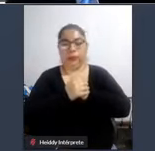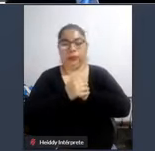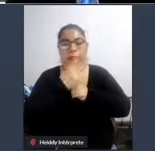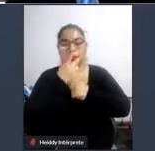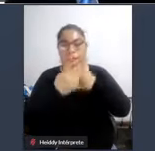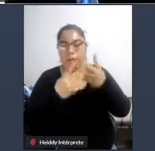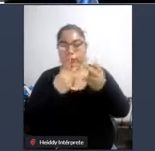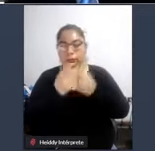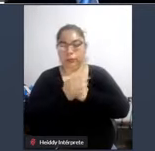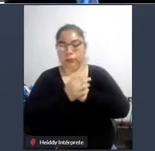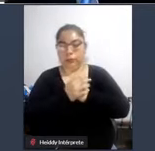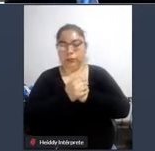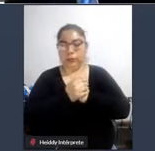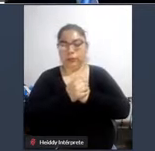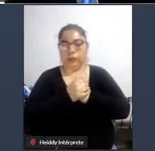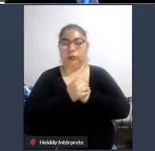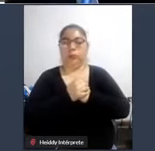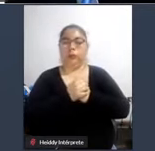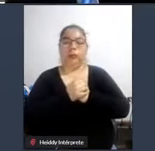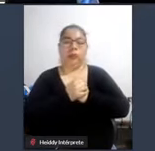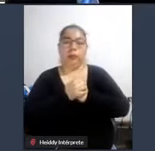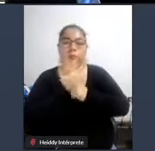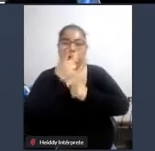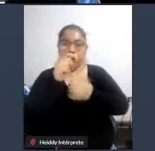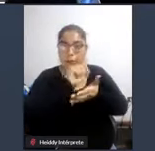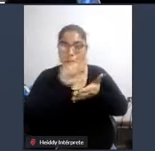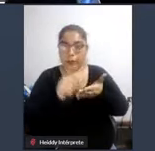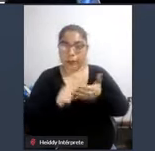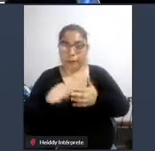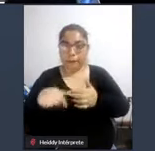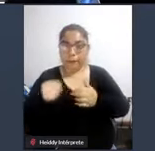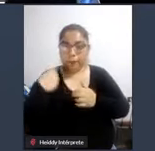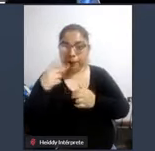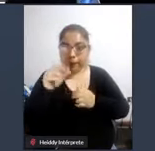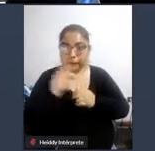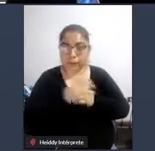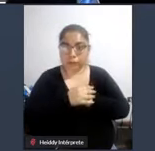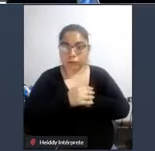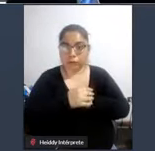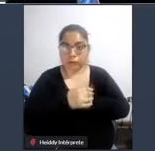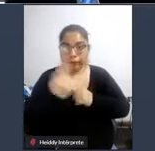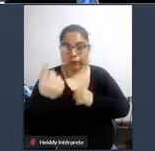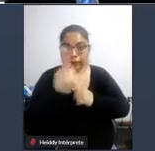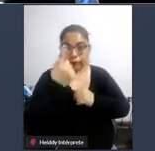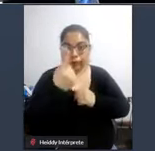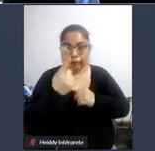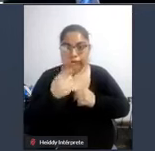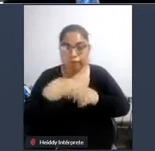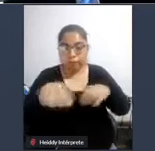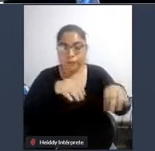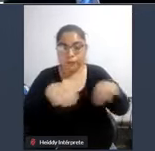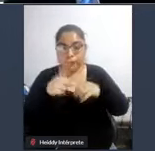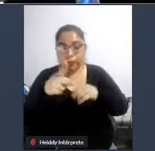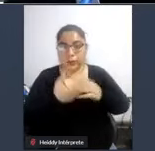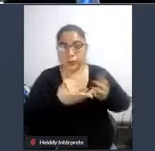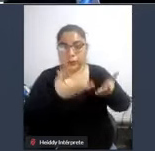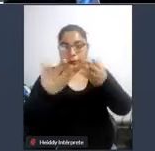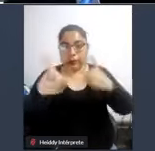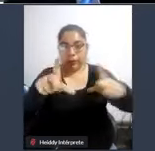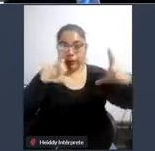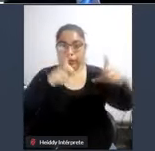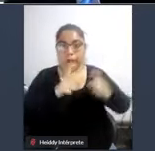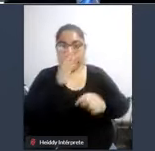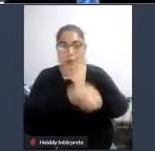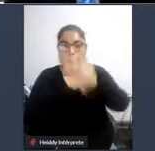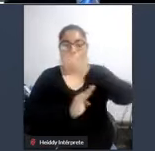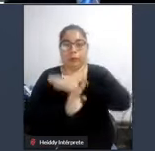la persona no está registrada y en una sola actuación darle su certificado de discapacidad